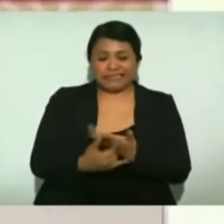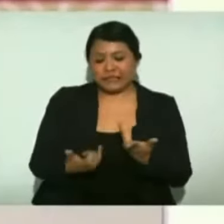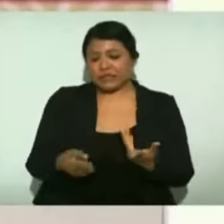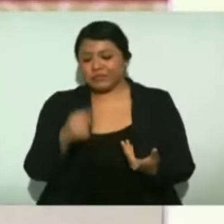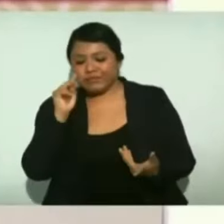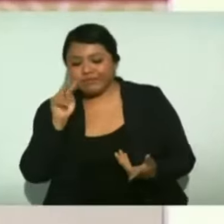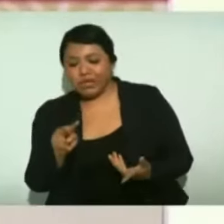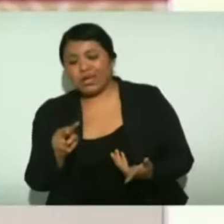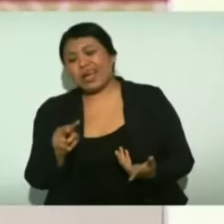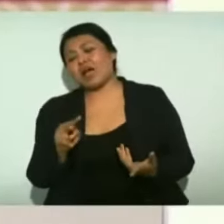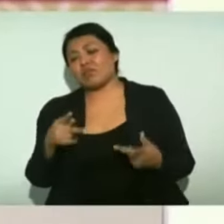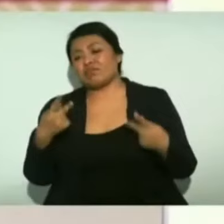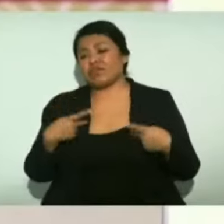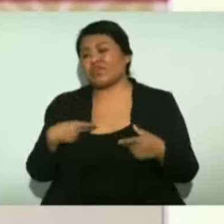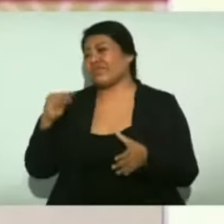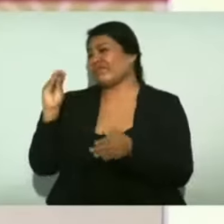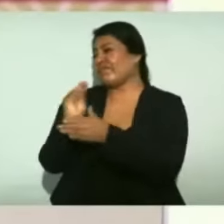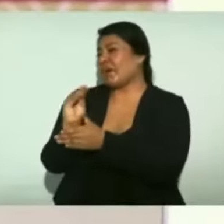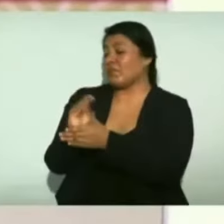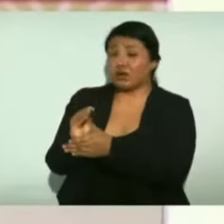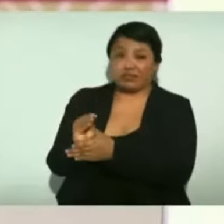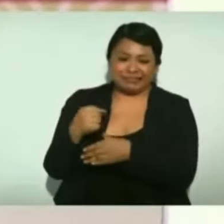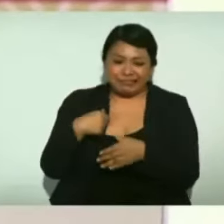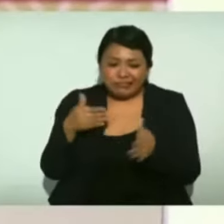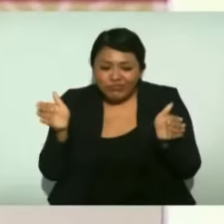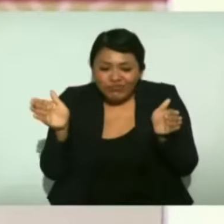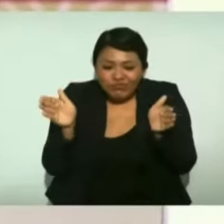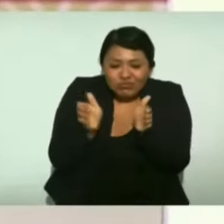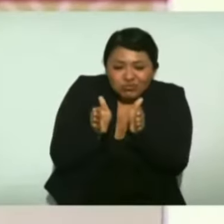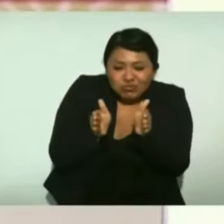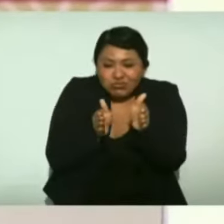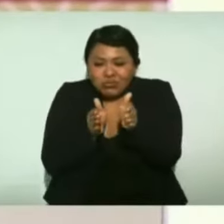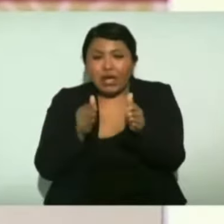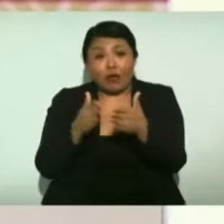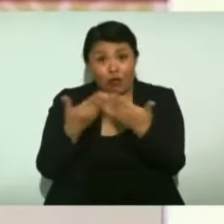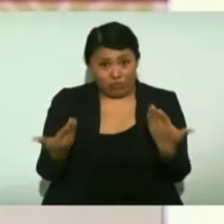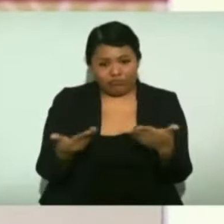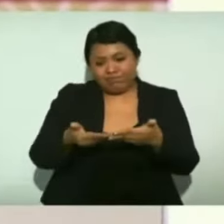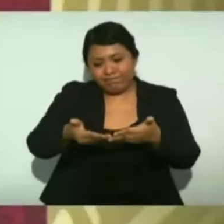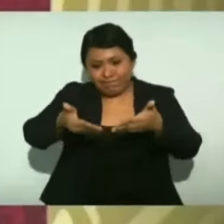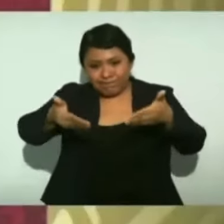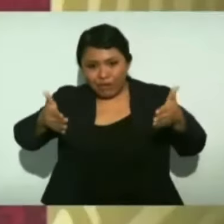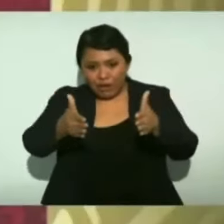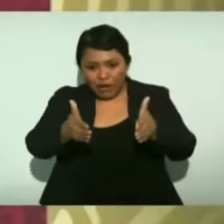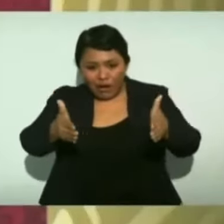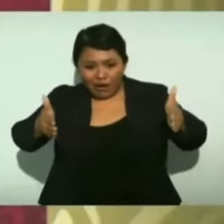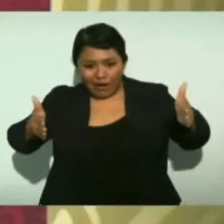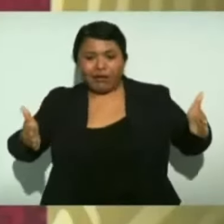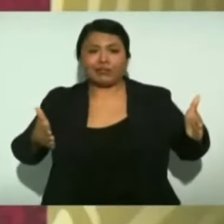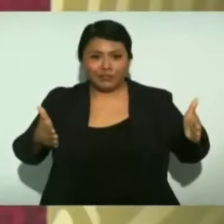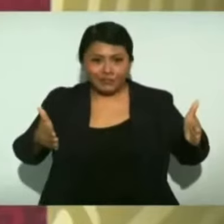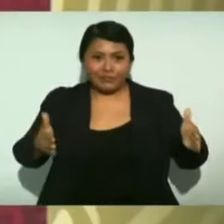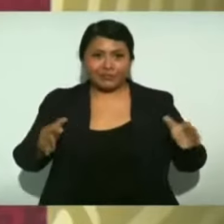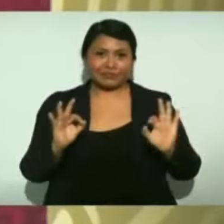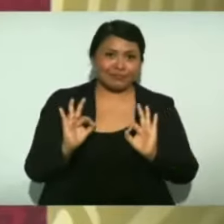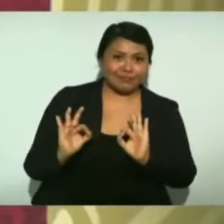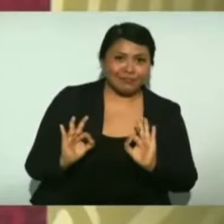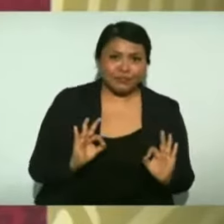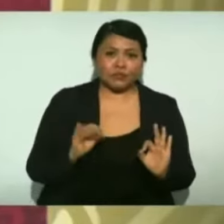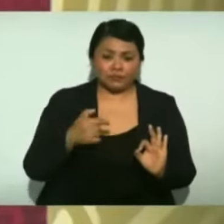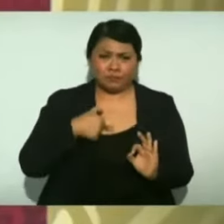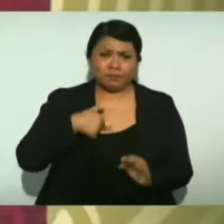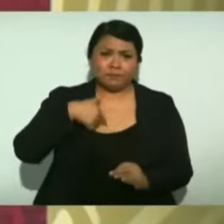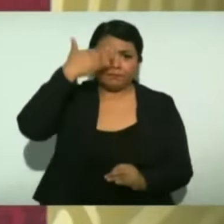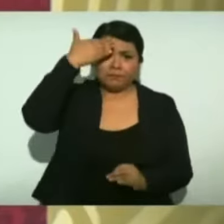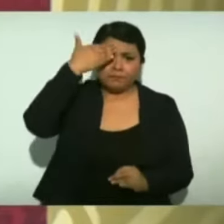abandonada, estrecha, se amplía. Yo sé que